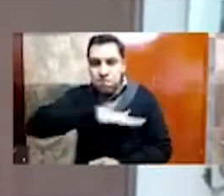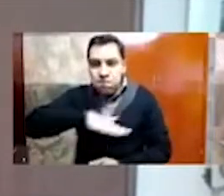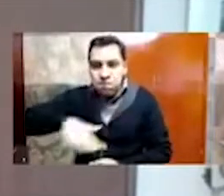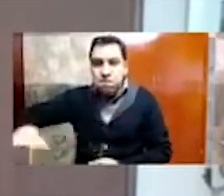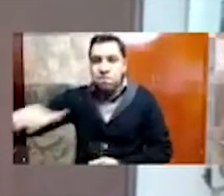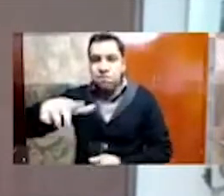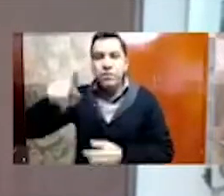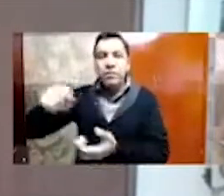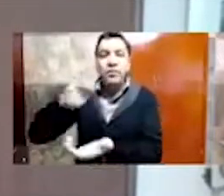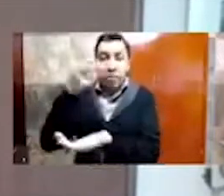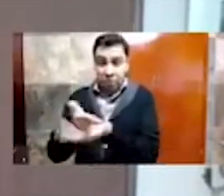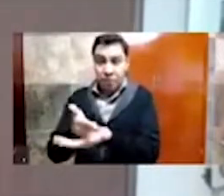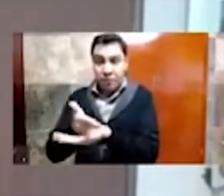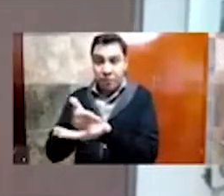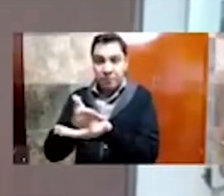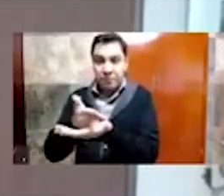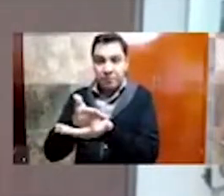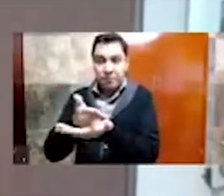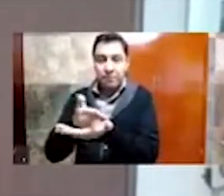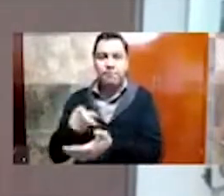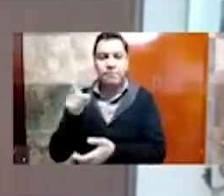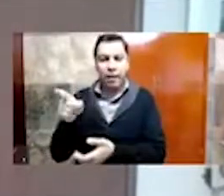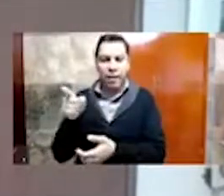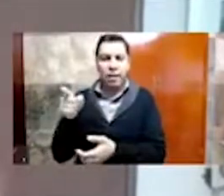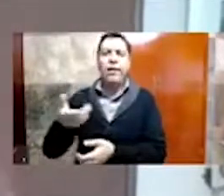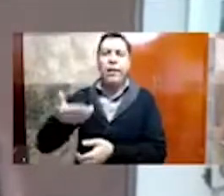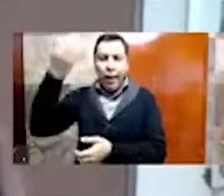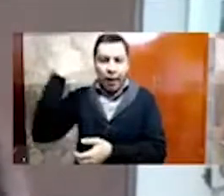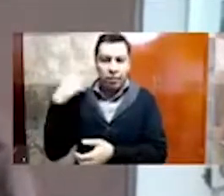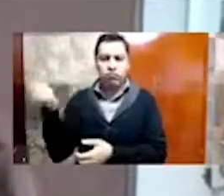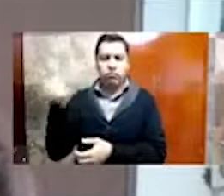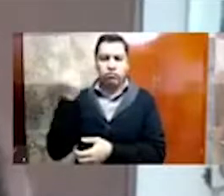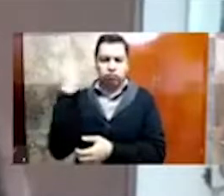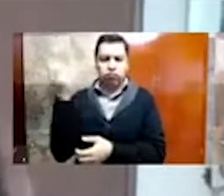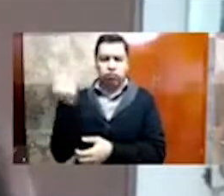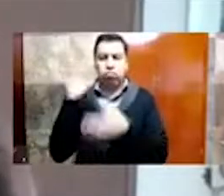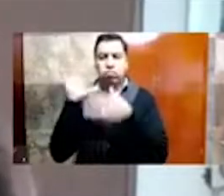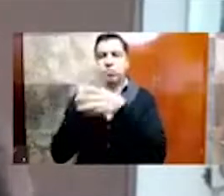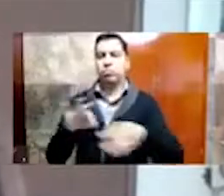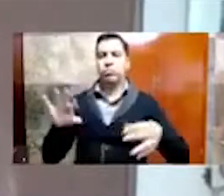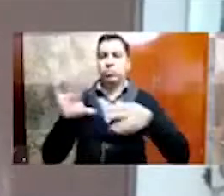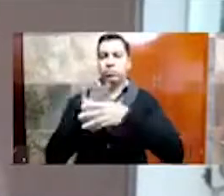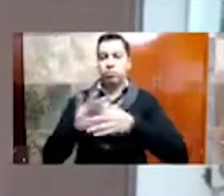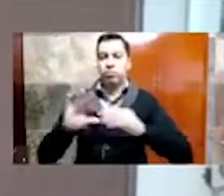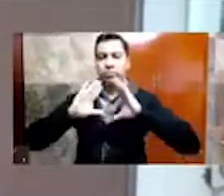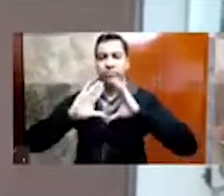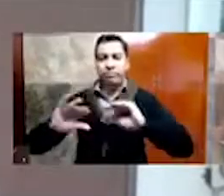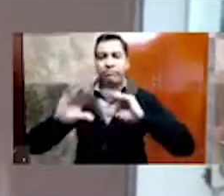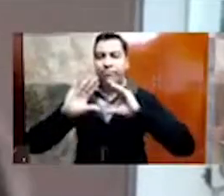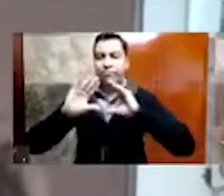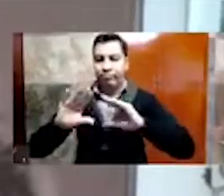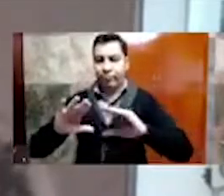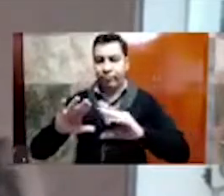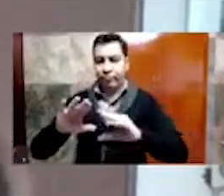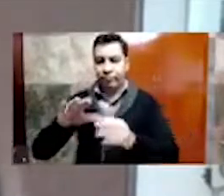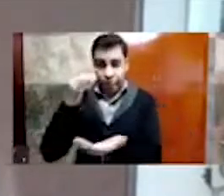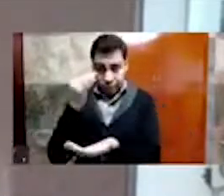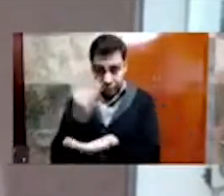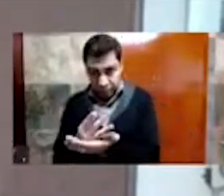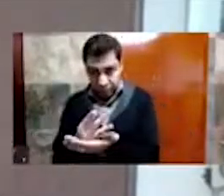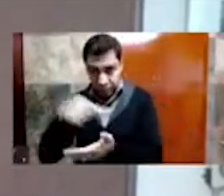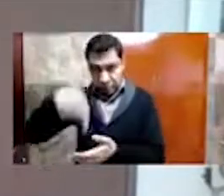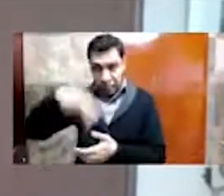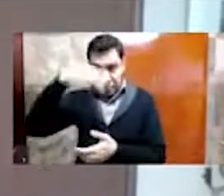Tenochtitlán. Ha sido conferencista en distintos foros académicos realizados en México y en el extranjero. Cuenta con